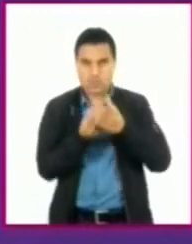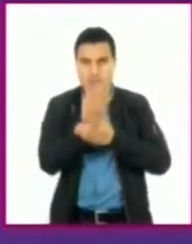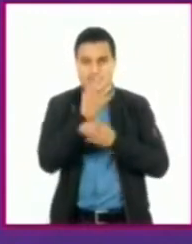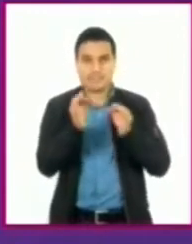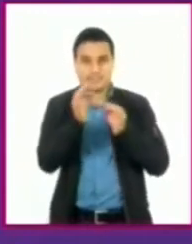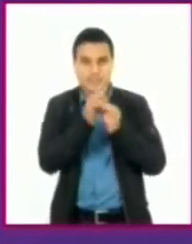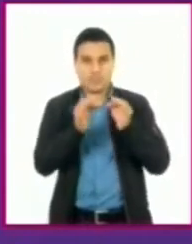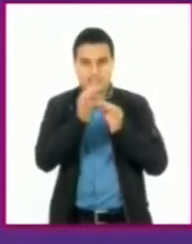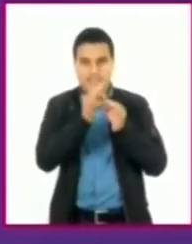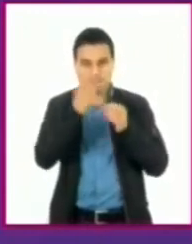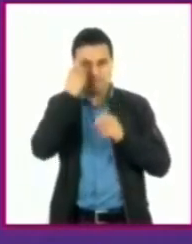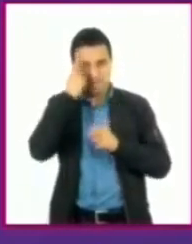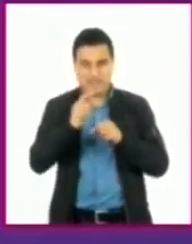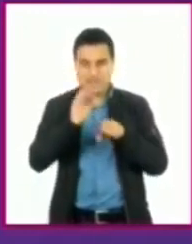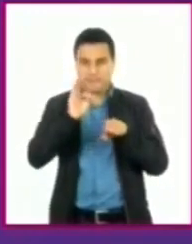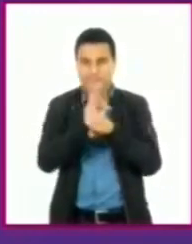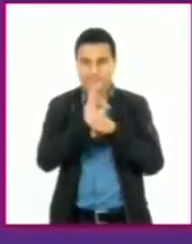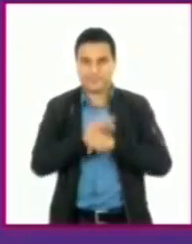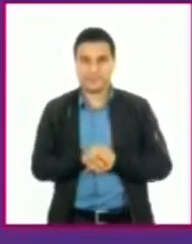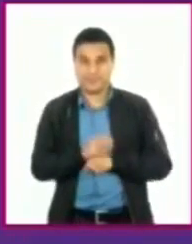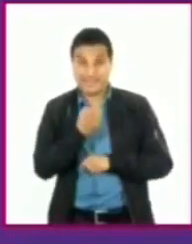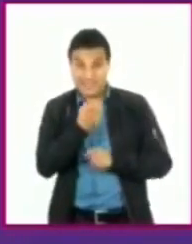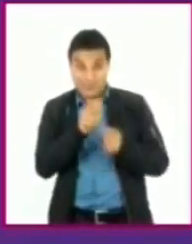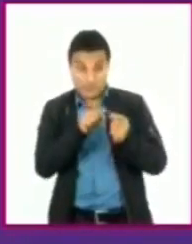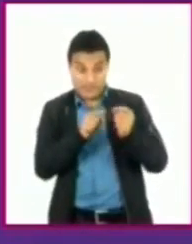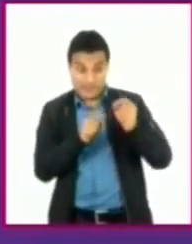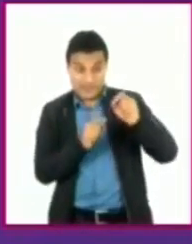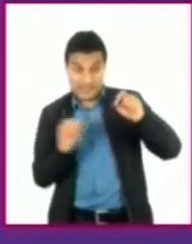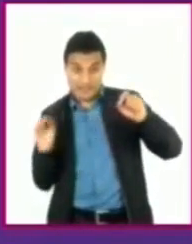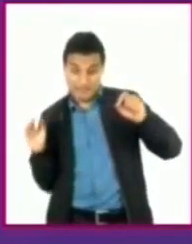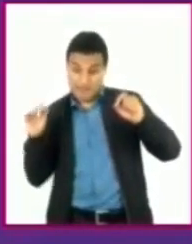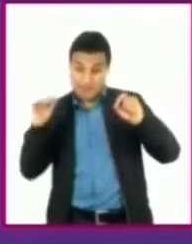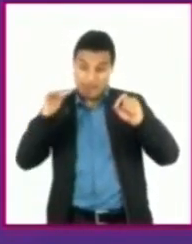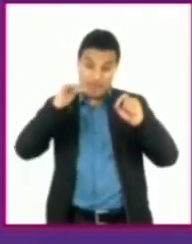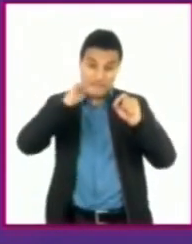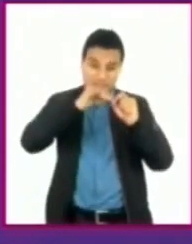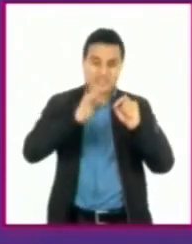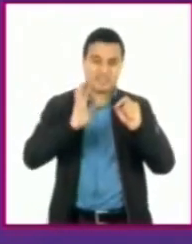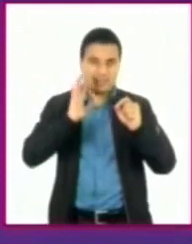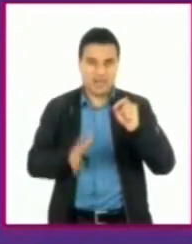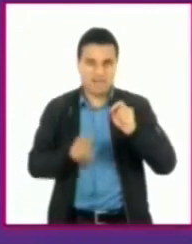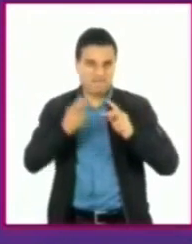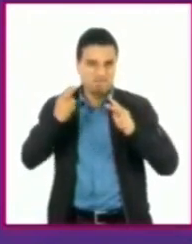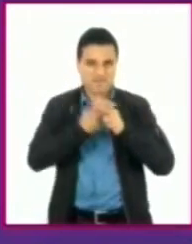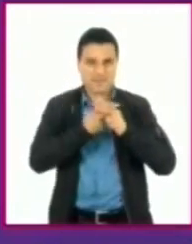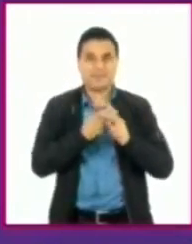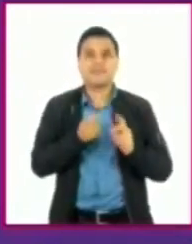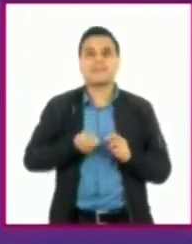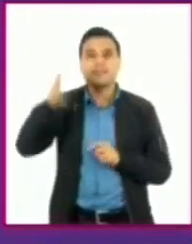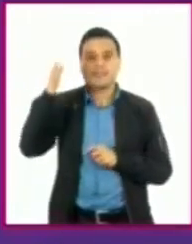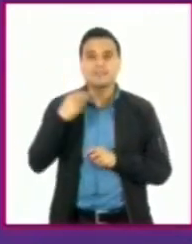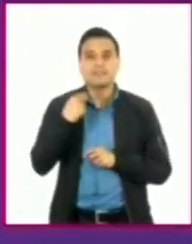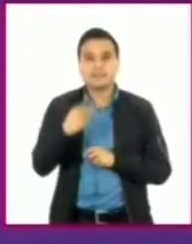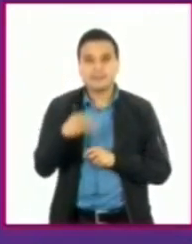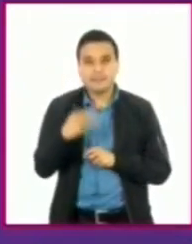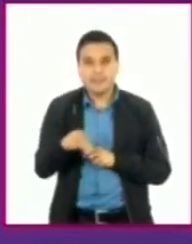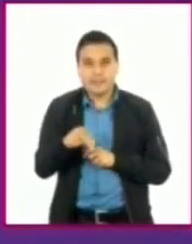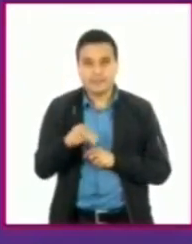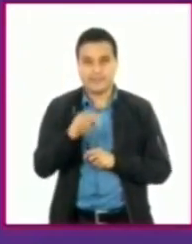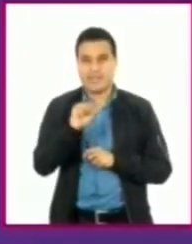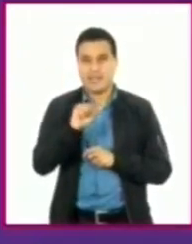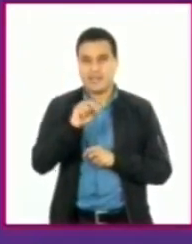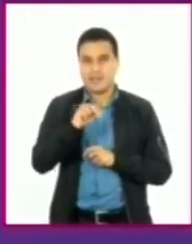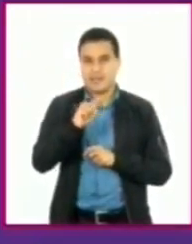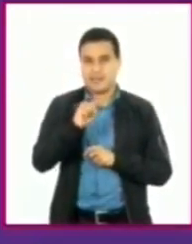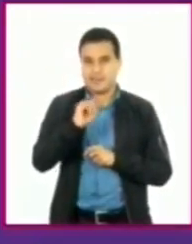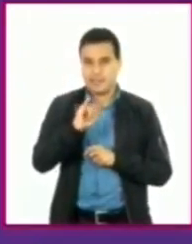defensa, que atacan a ese tipo de virus en particular, a las que llamamos anticuerpos. A